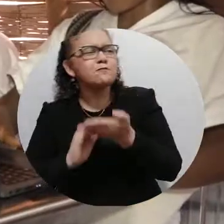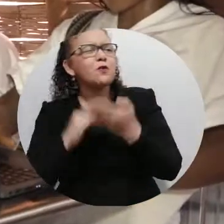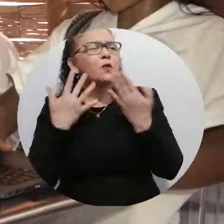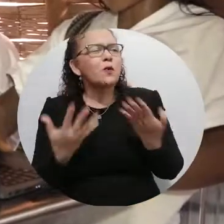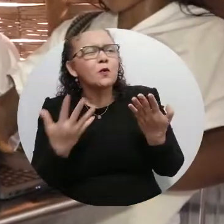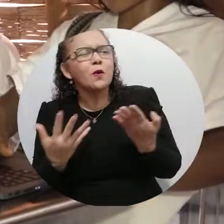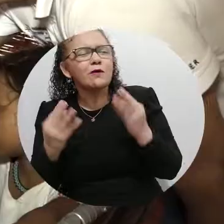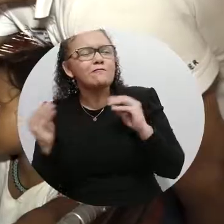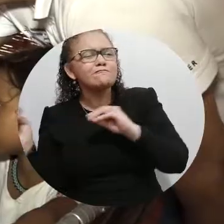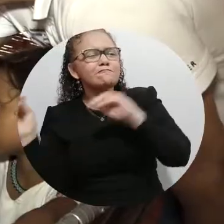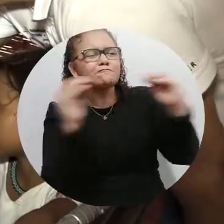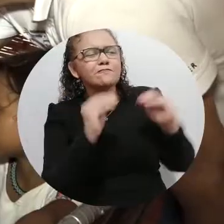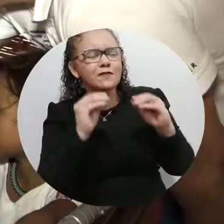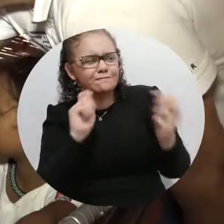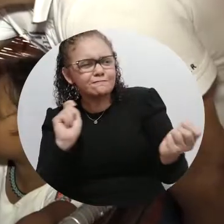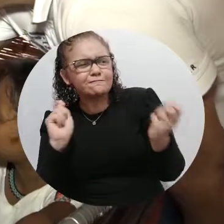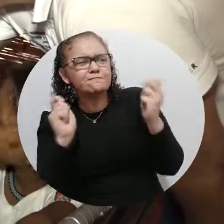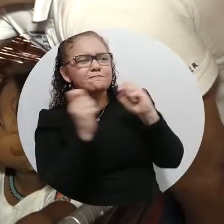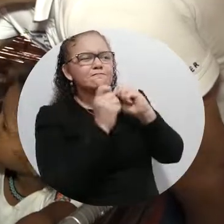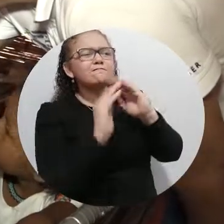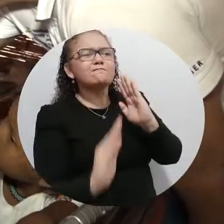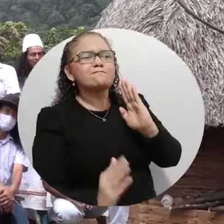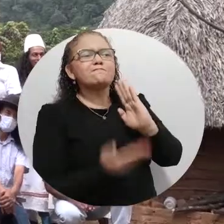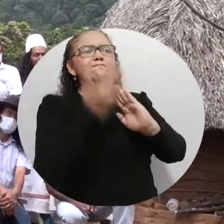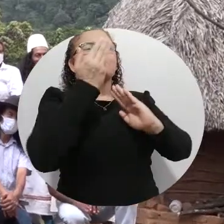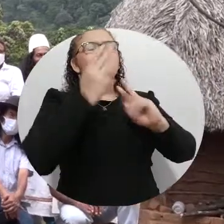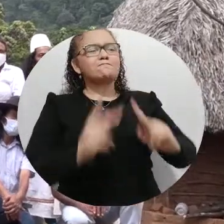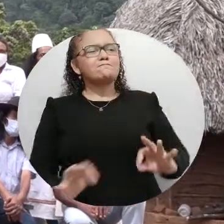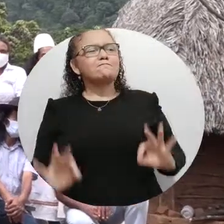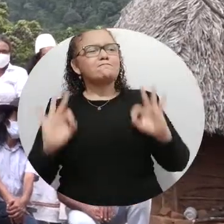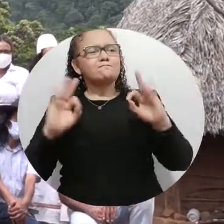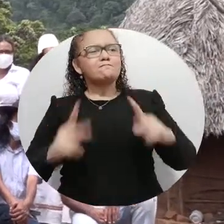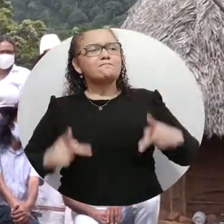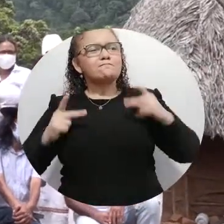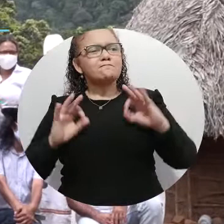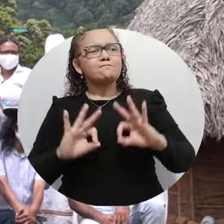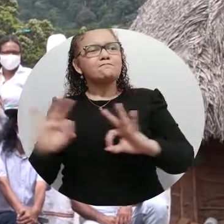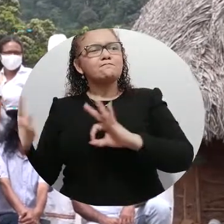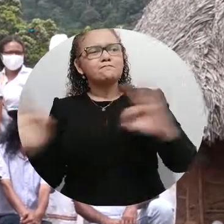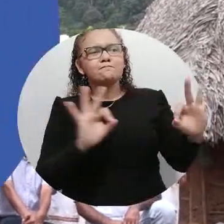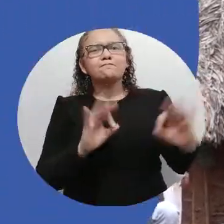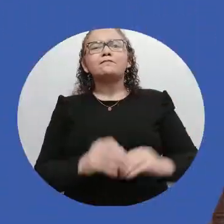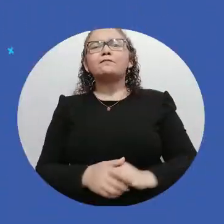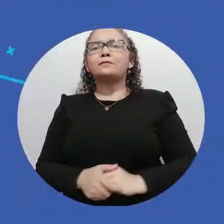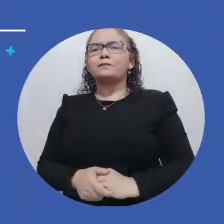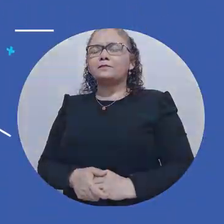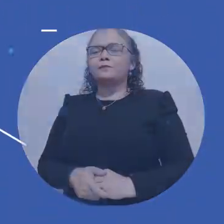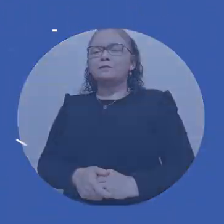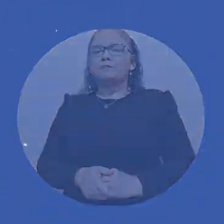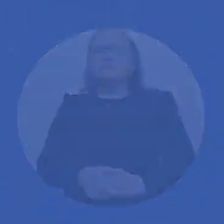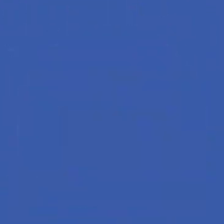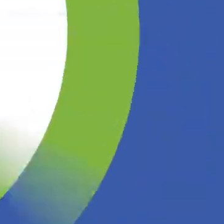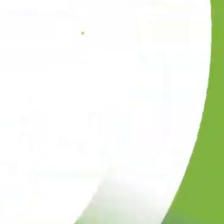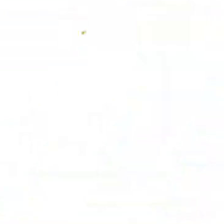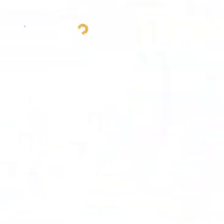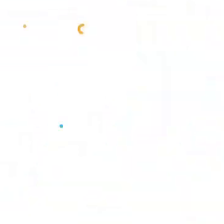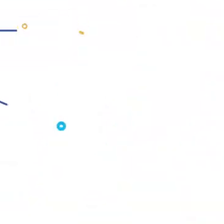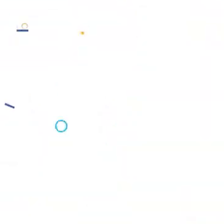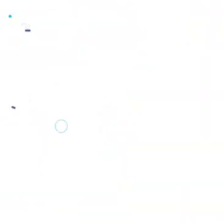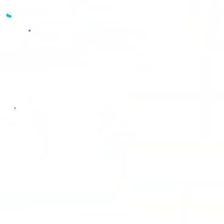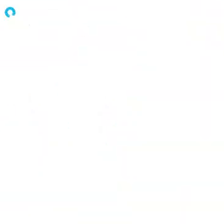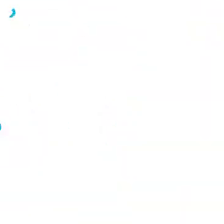dimensiones y han contribuido al mejoramiento de las condiciones de vida de las comunidades. ¡Gracias! ¡Gracias! ¡Gracias!